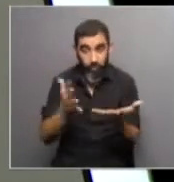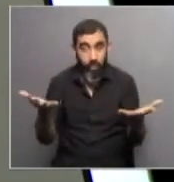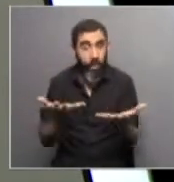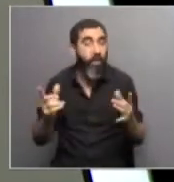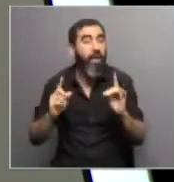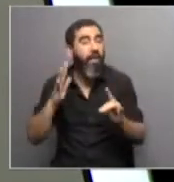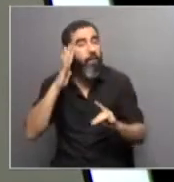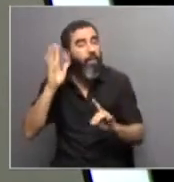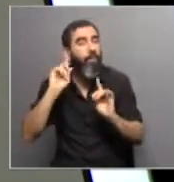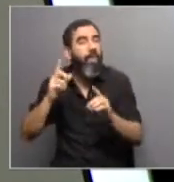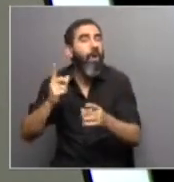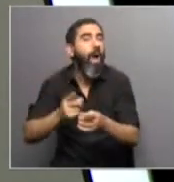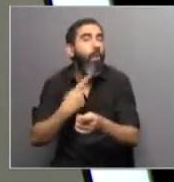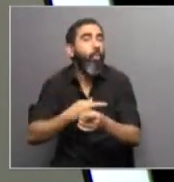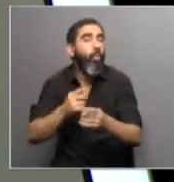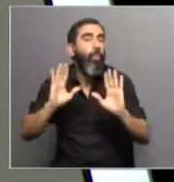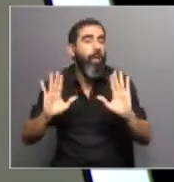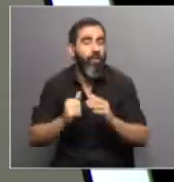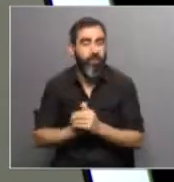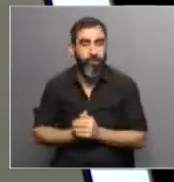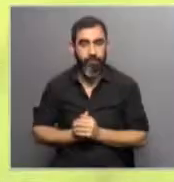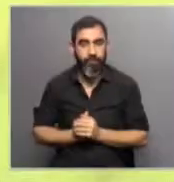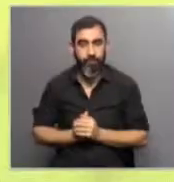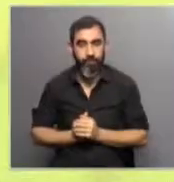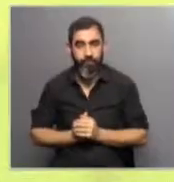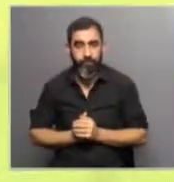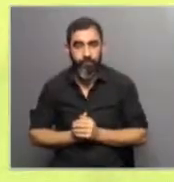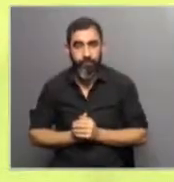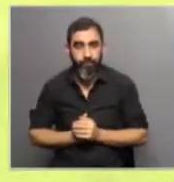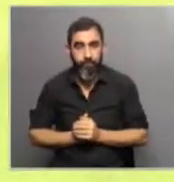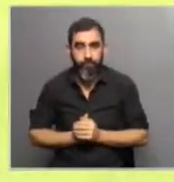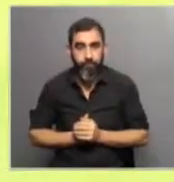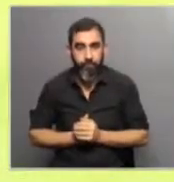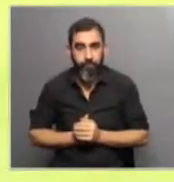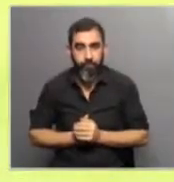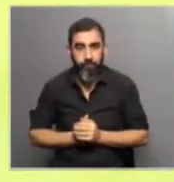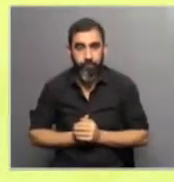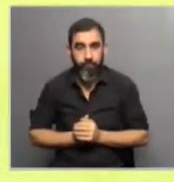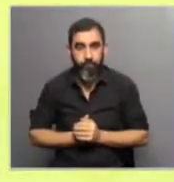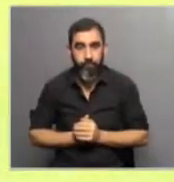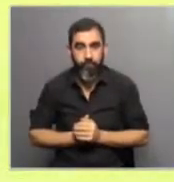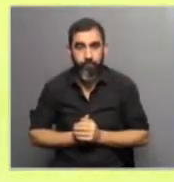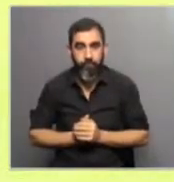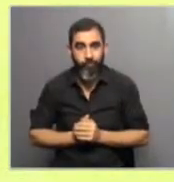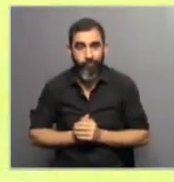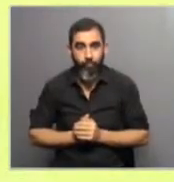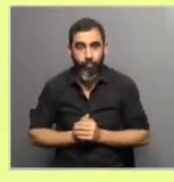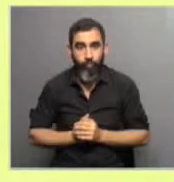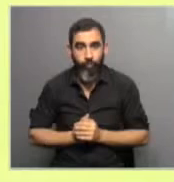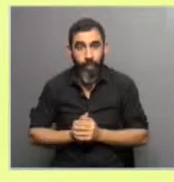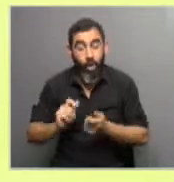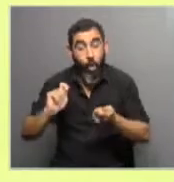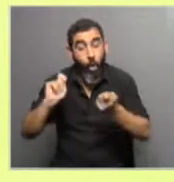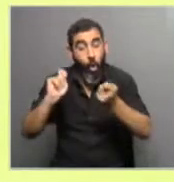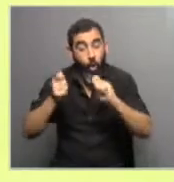qué nos deberíamos ir acostumbrando si es que esa es la manera de verlo? Bueno, bien. Te comento los cambios que